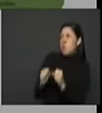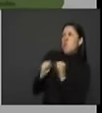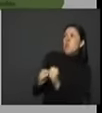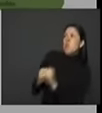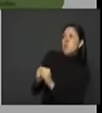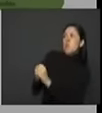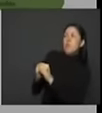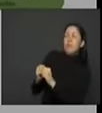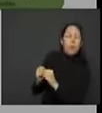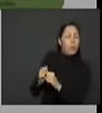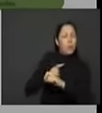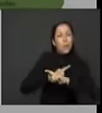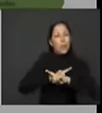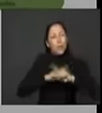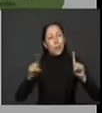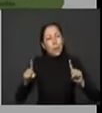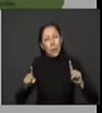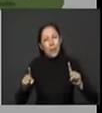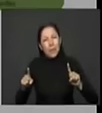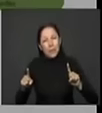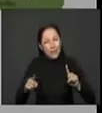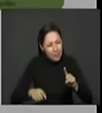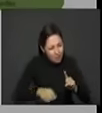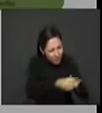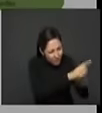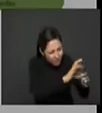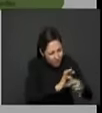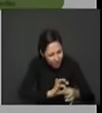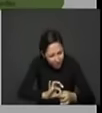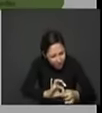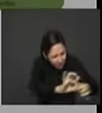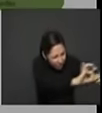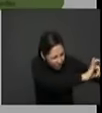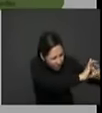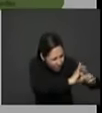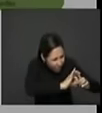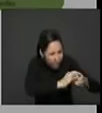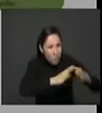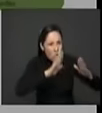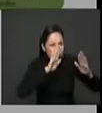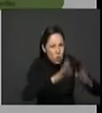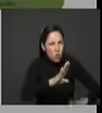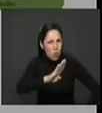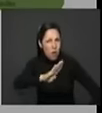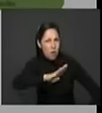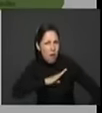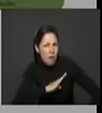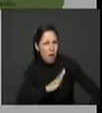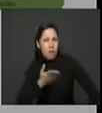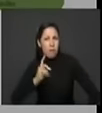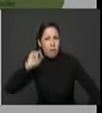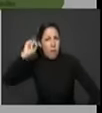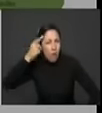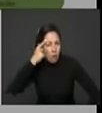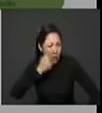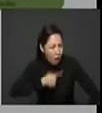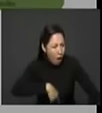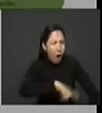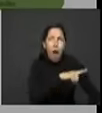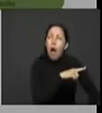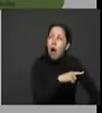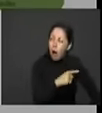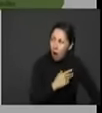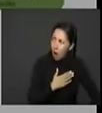años, sino para construir junto con las autoridades locales y nacionales instituciones a las cuales